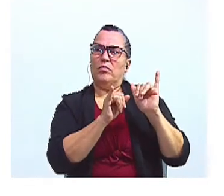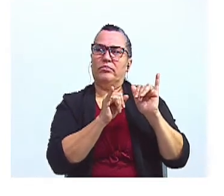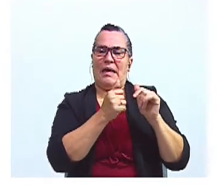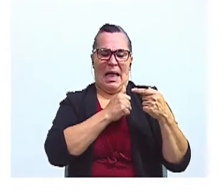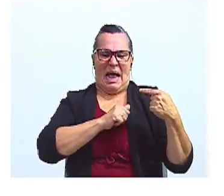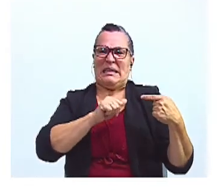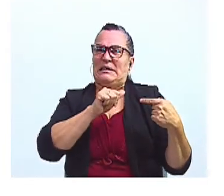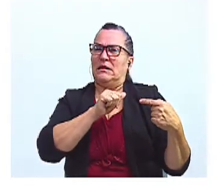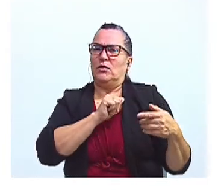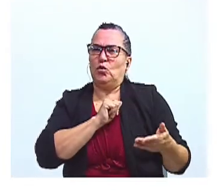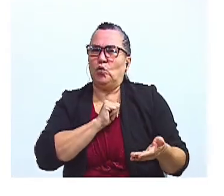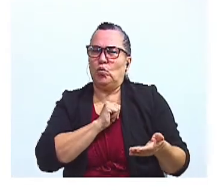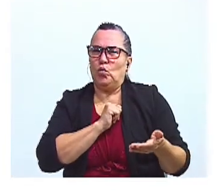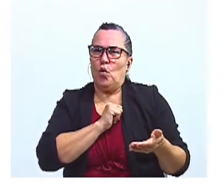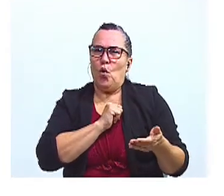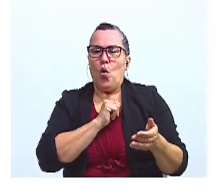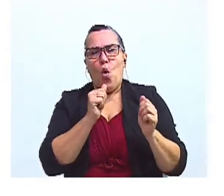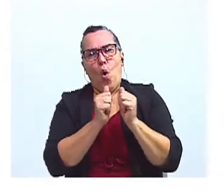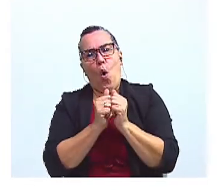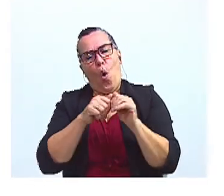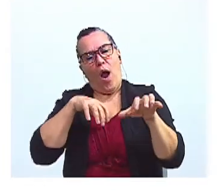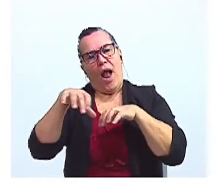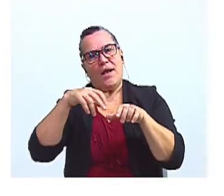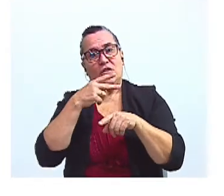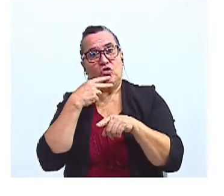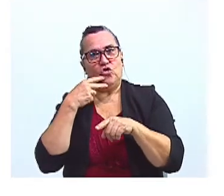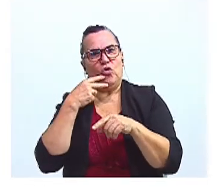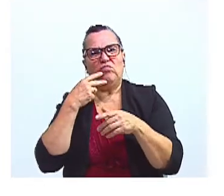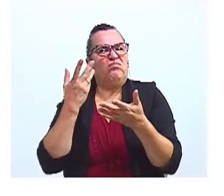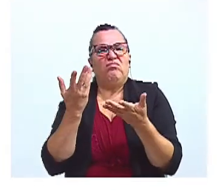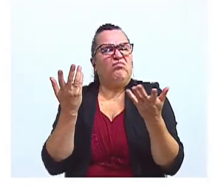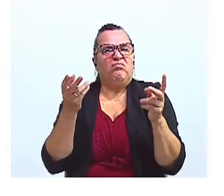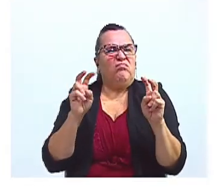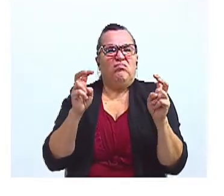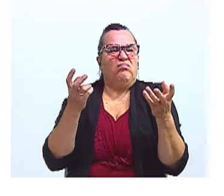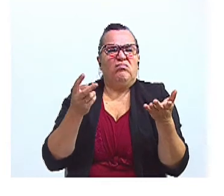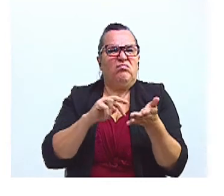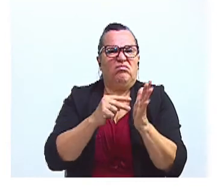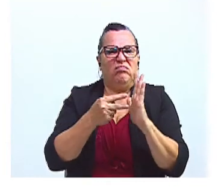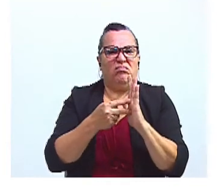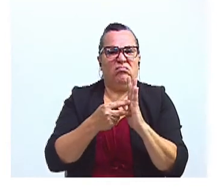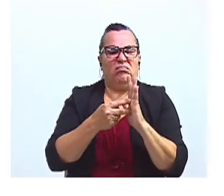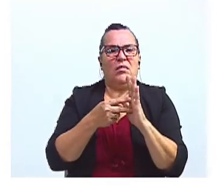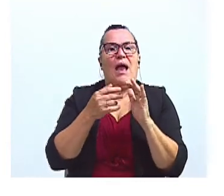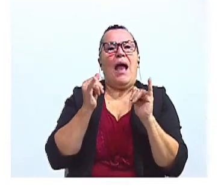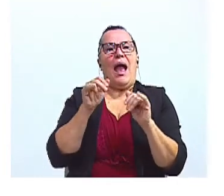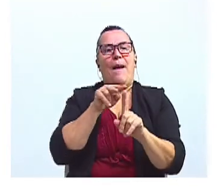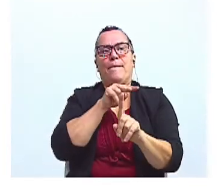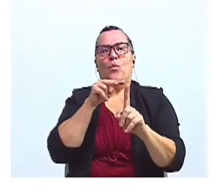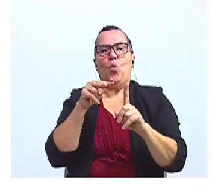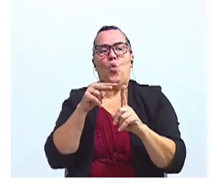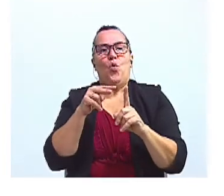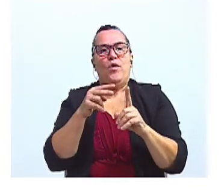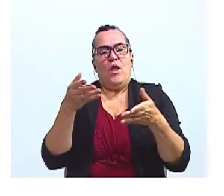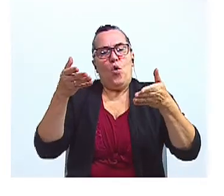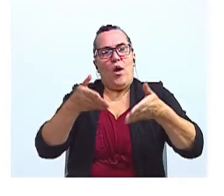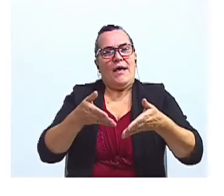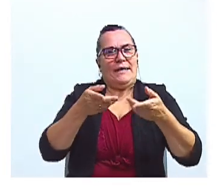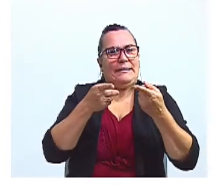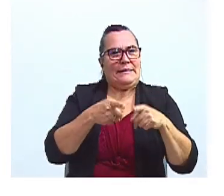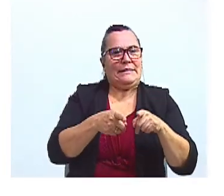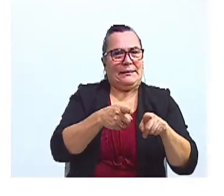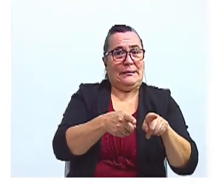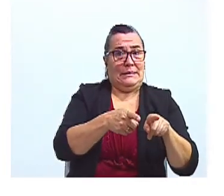actitud frente a la acción del verbo y se refiere al punto de vista de lo que se está presentando.